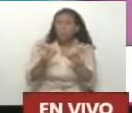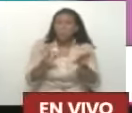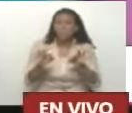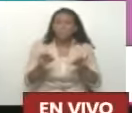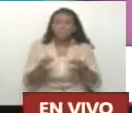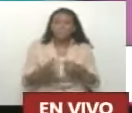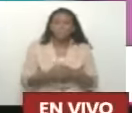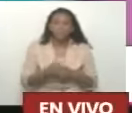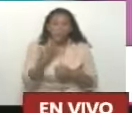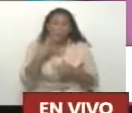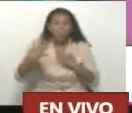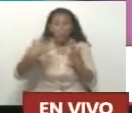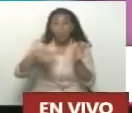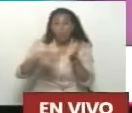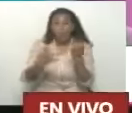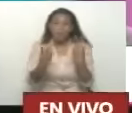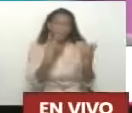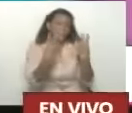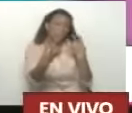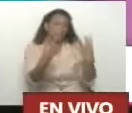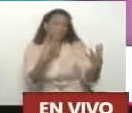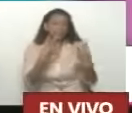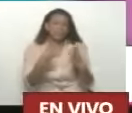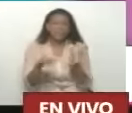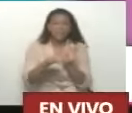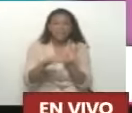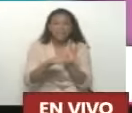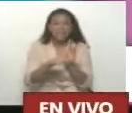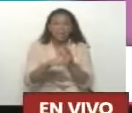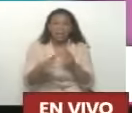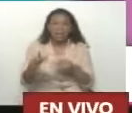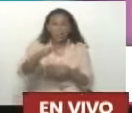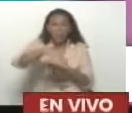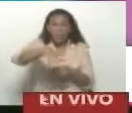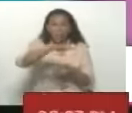trotar, es un bulevar que queda por ahí, mira, por ahí por donde vas a la derecha.